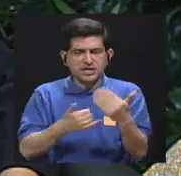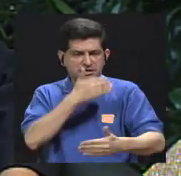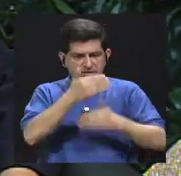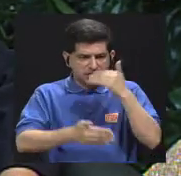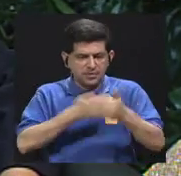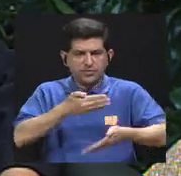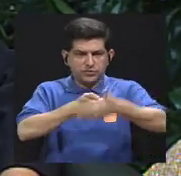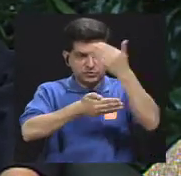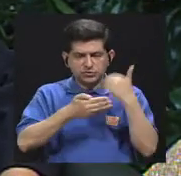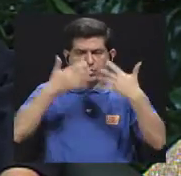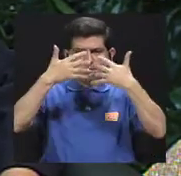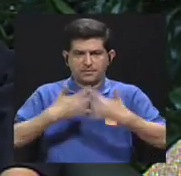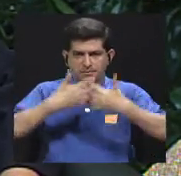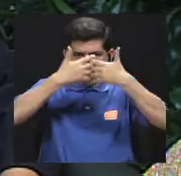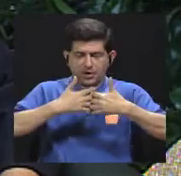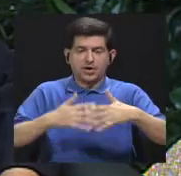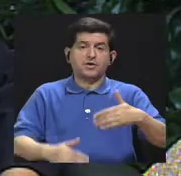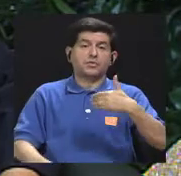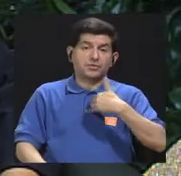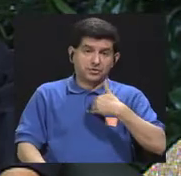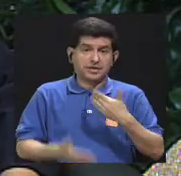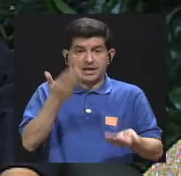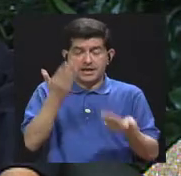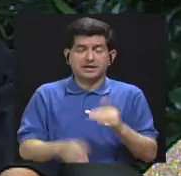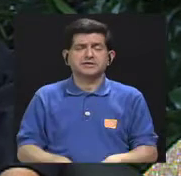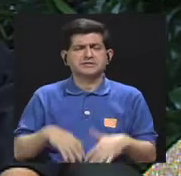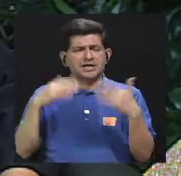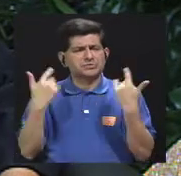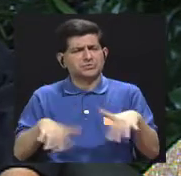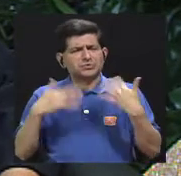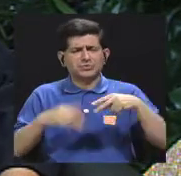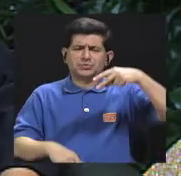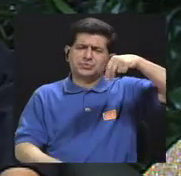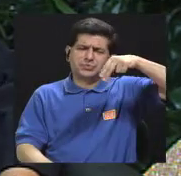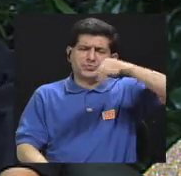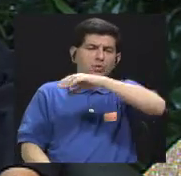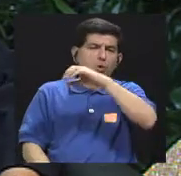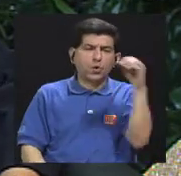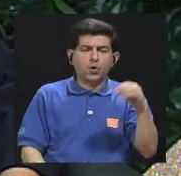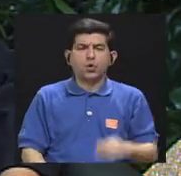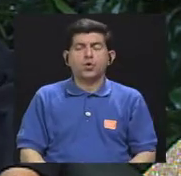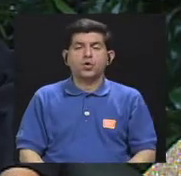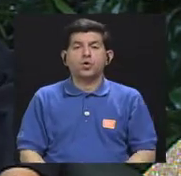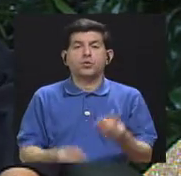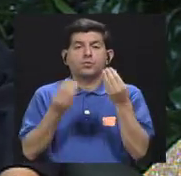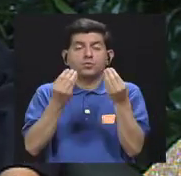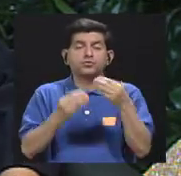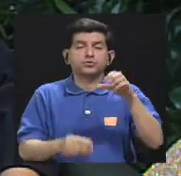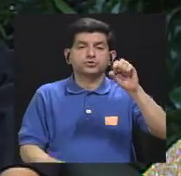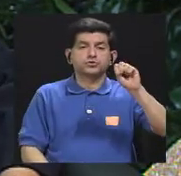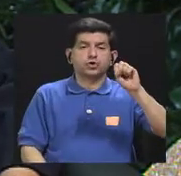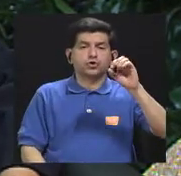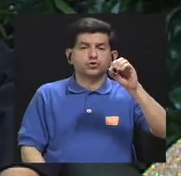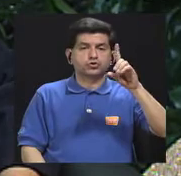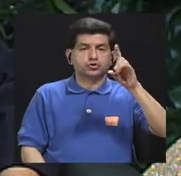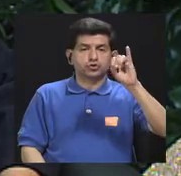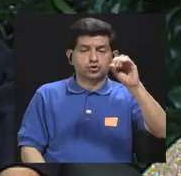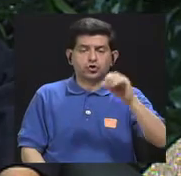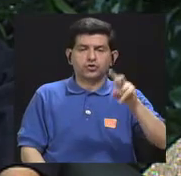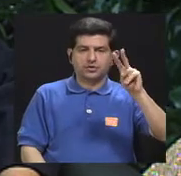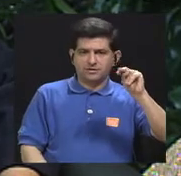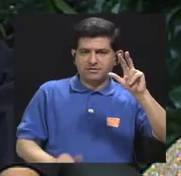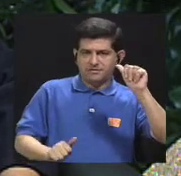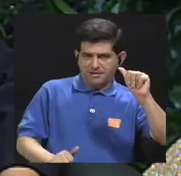procesados, pueden tener mucha sal o mucho sodio. Es importante